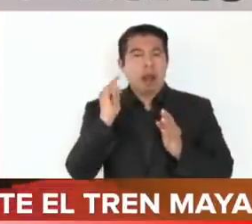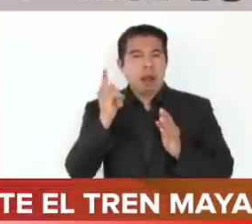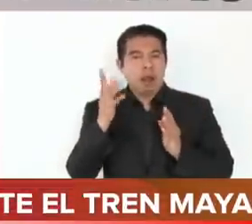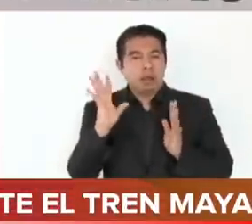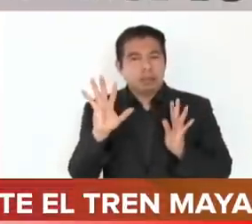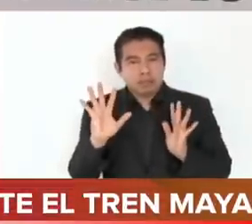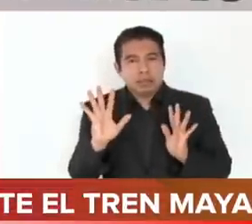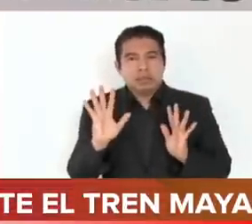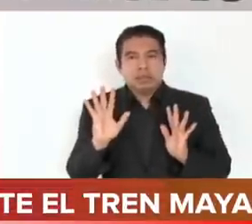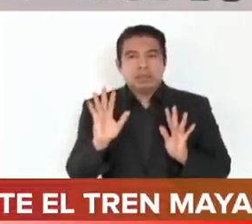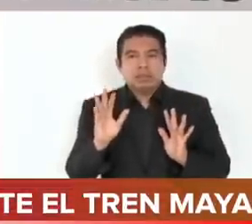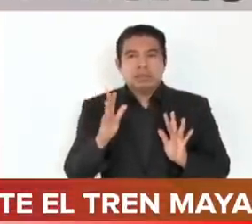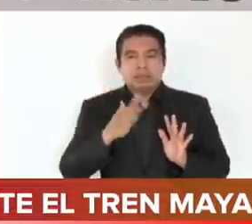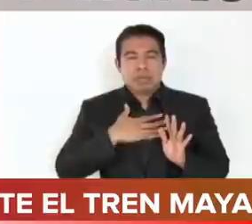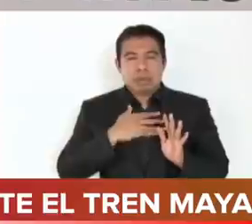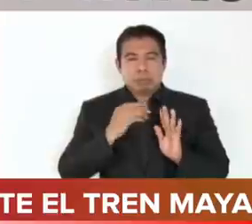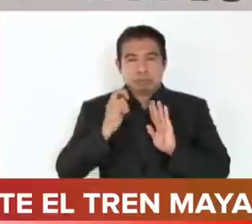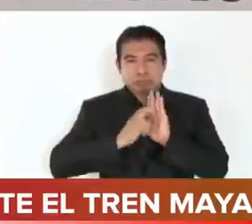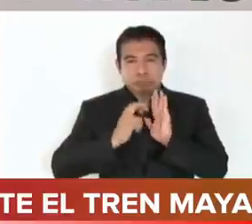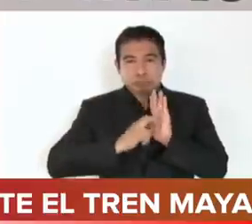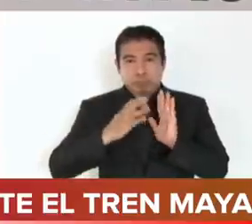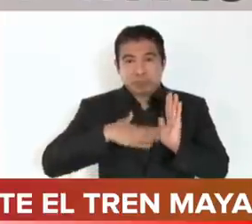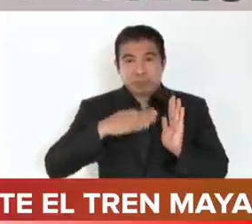me corrijan,